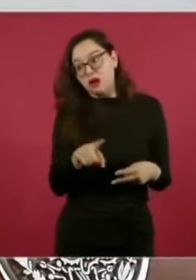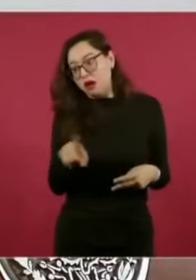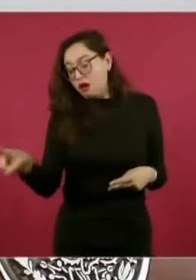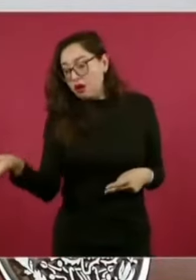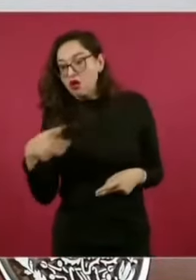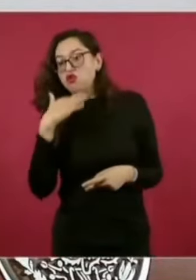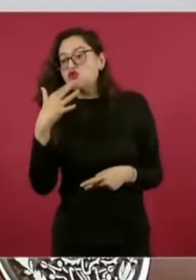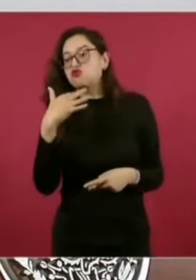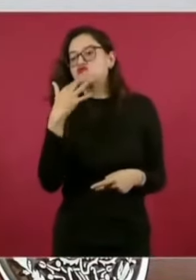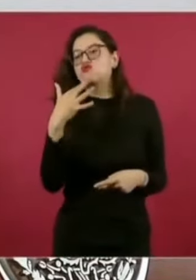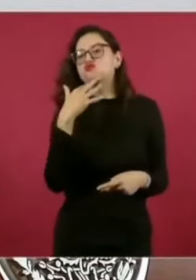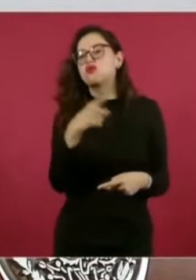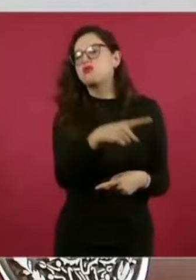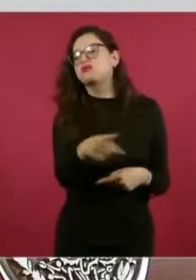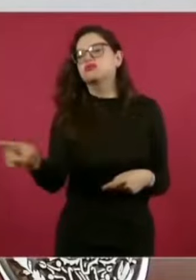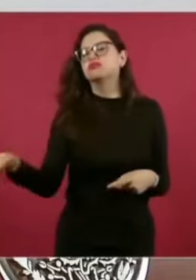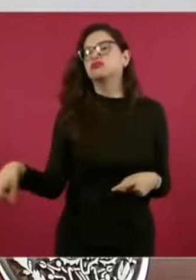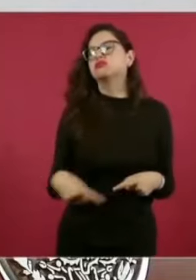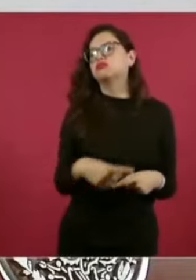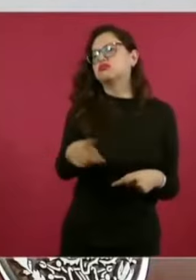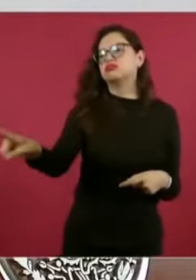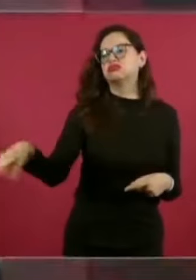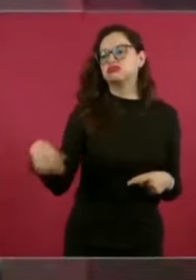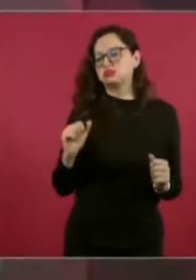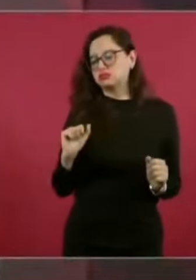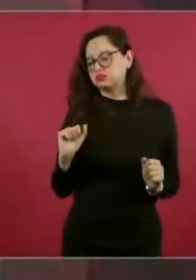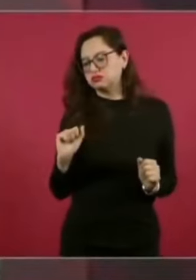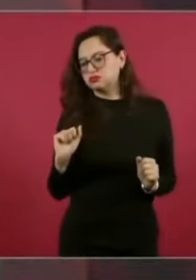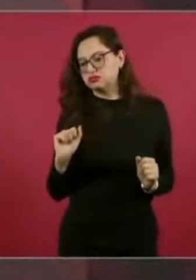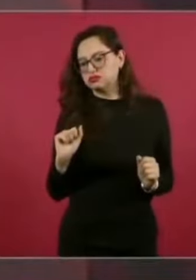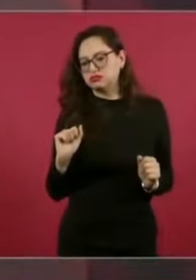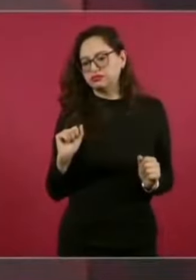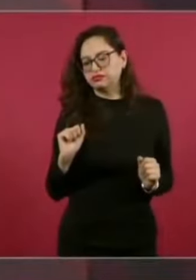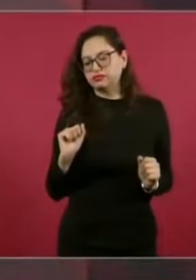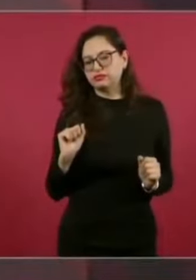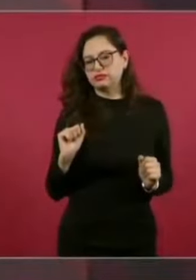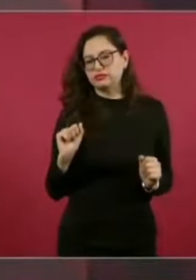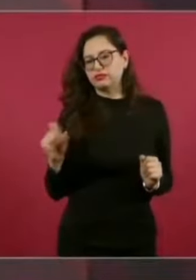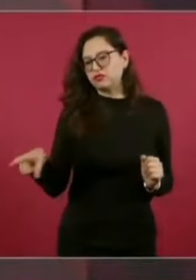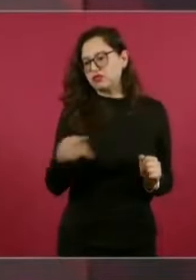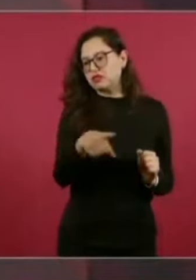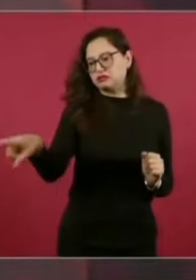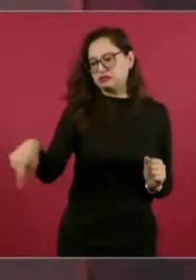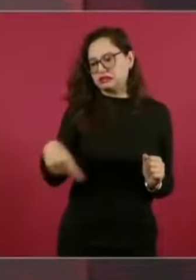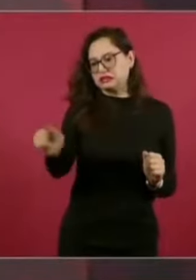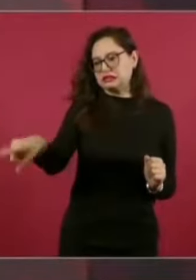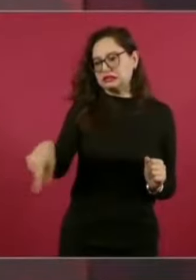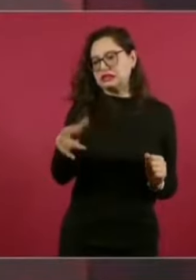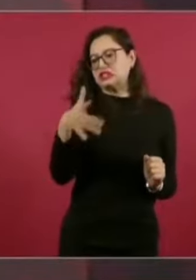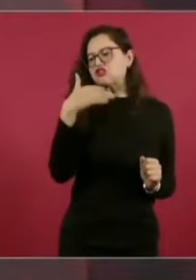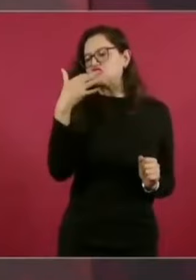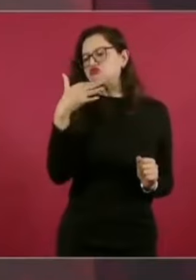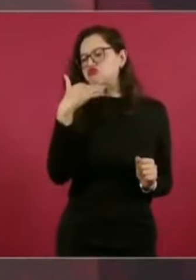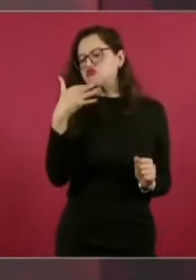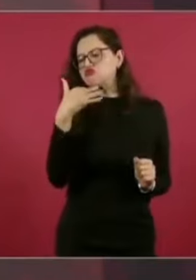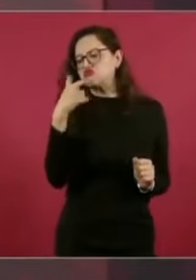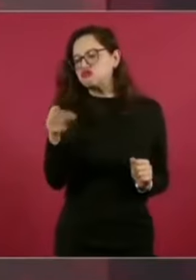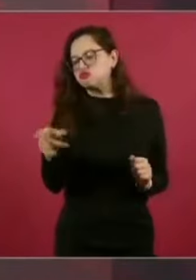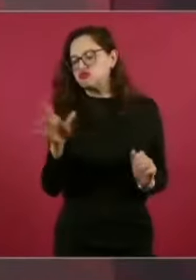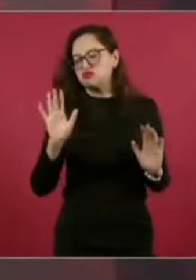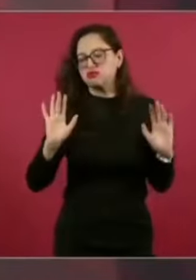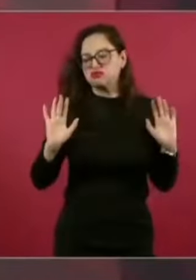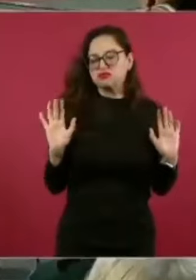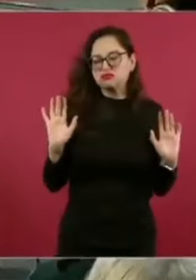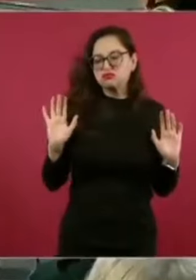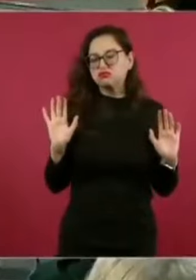son los que rodean al jefe.